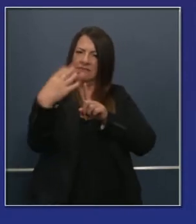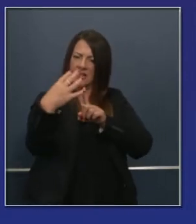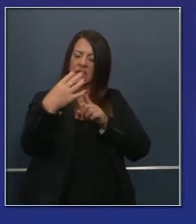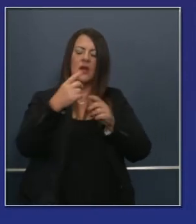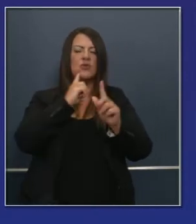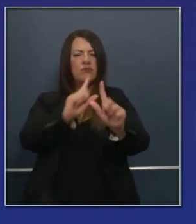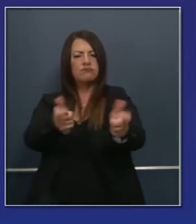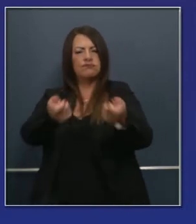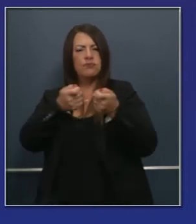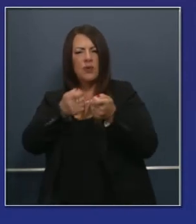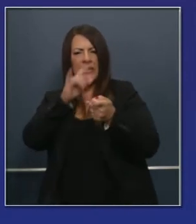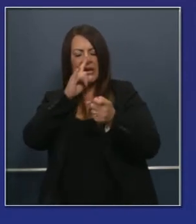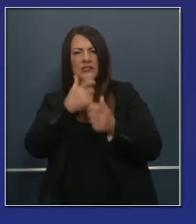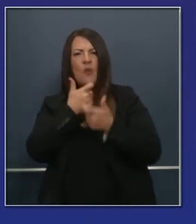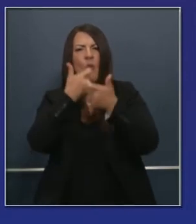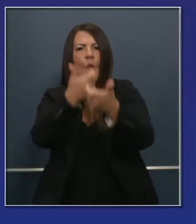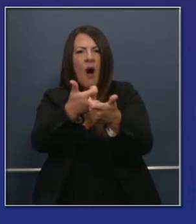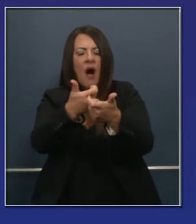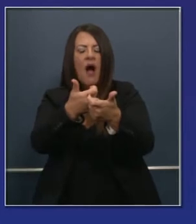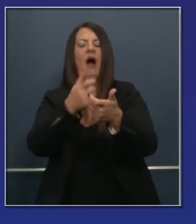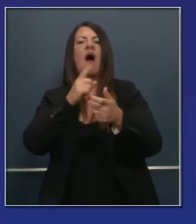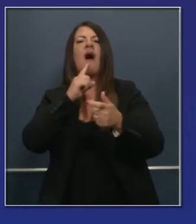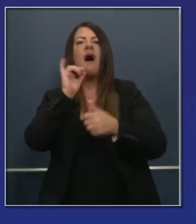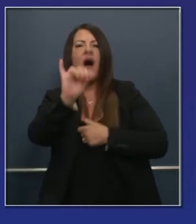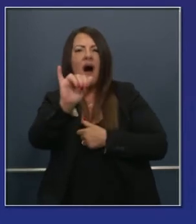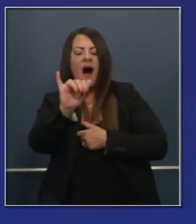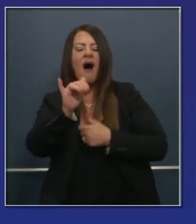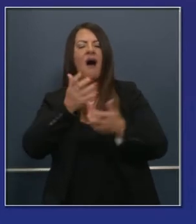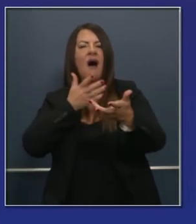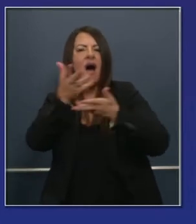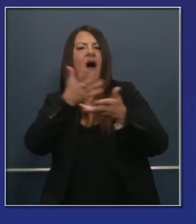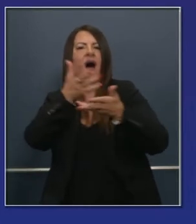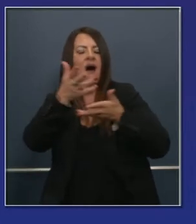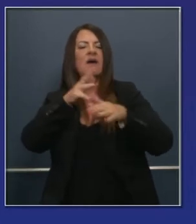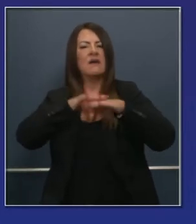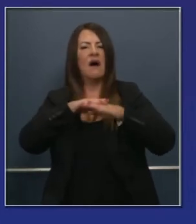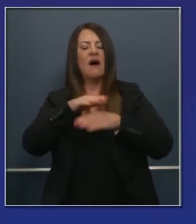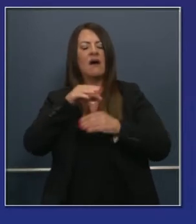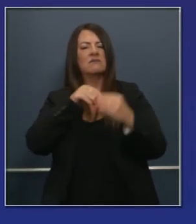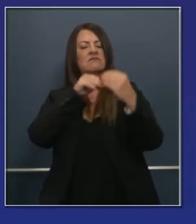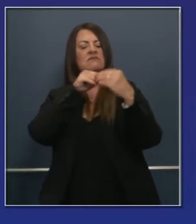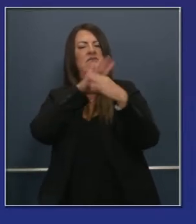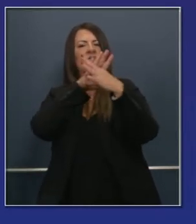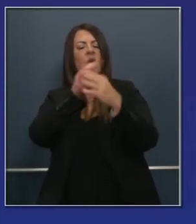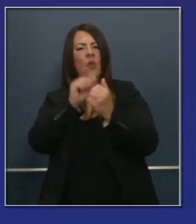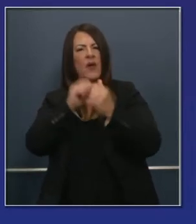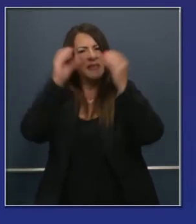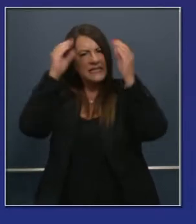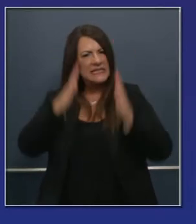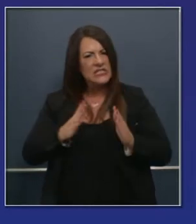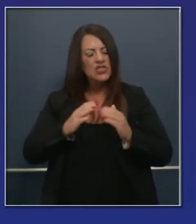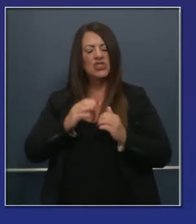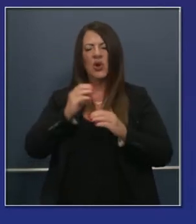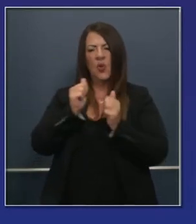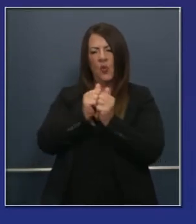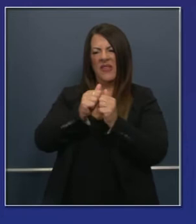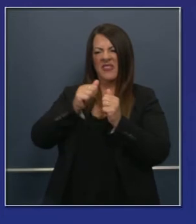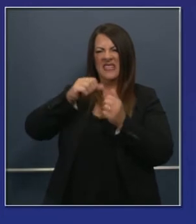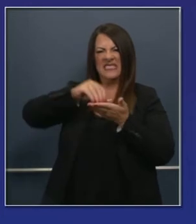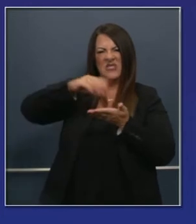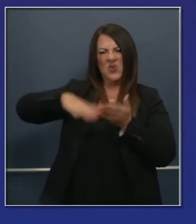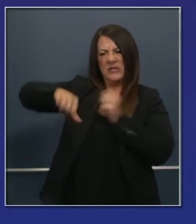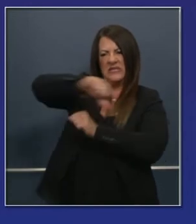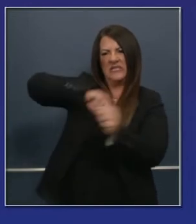traer a los estudiantes a la pantalla para que estén conectados con sus compañeros y con su maestro, no solamente